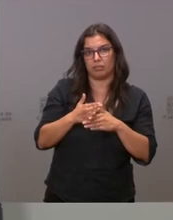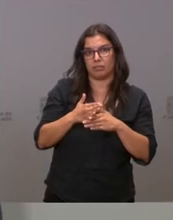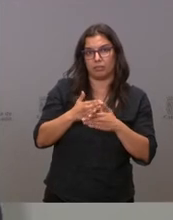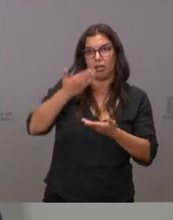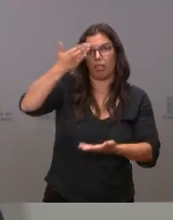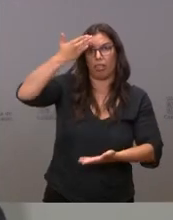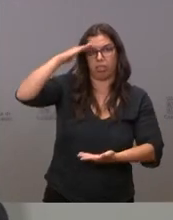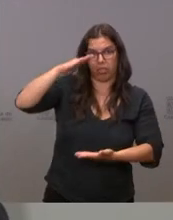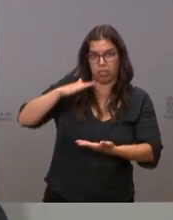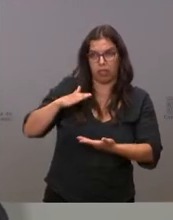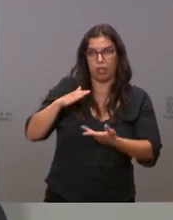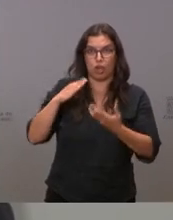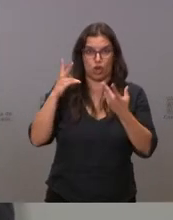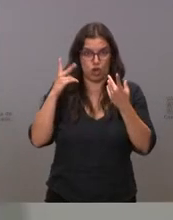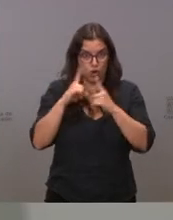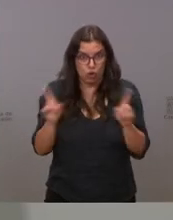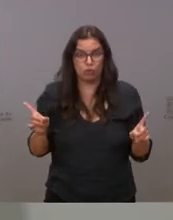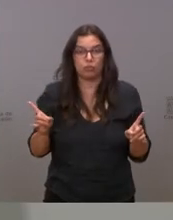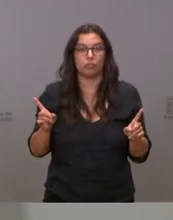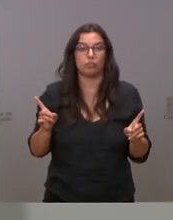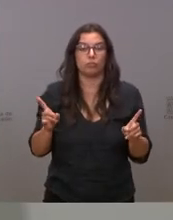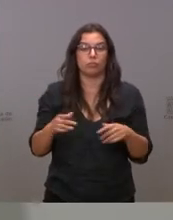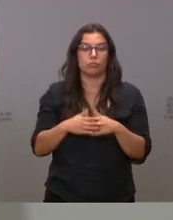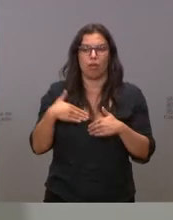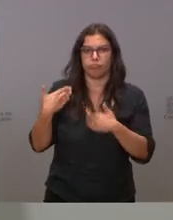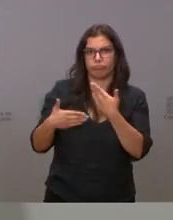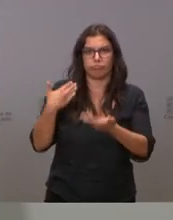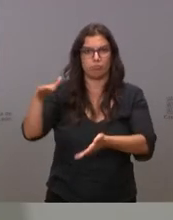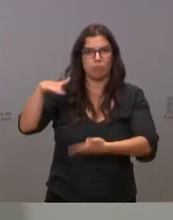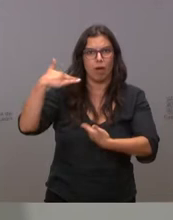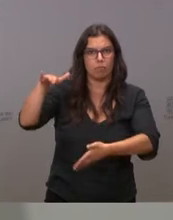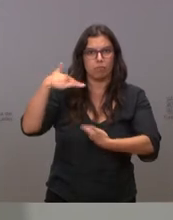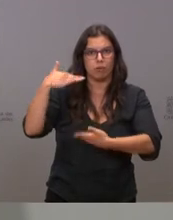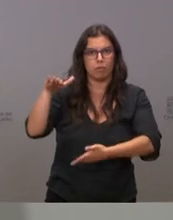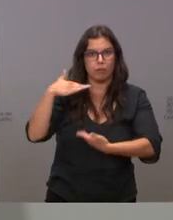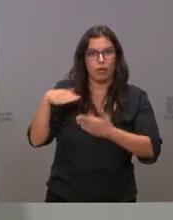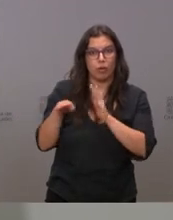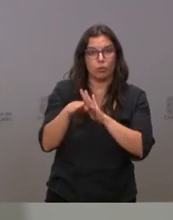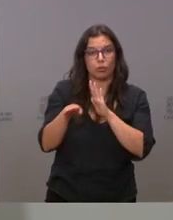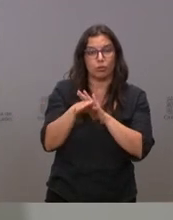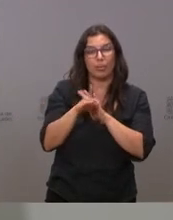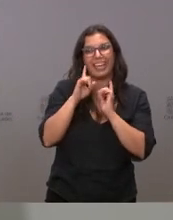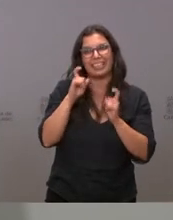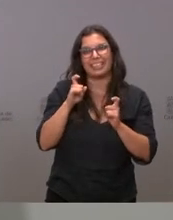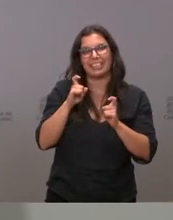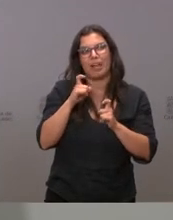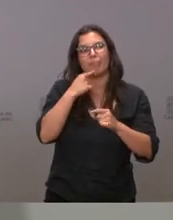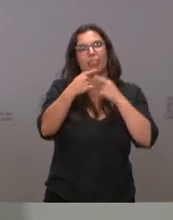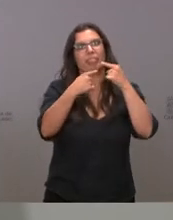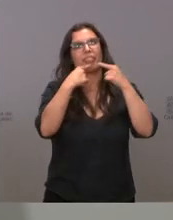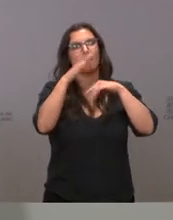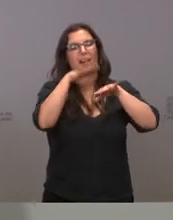redujese el ritmo de suministro de vacunas y que no se tratase de confundir a la población y sobre todo